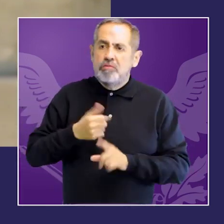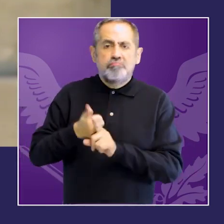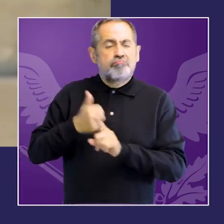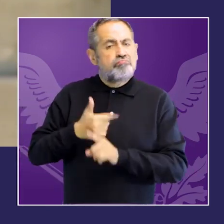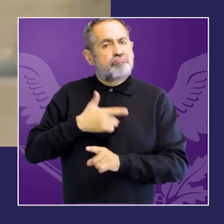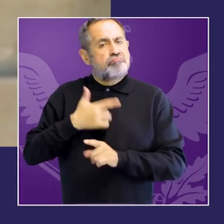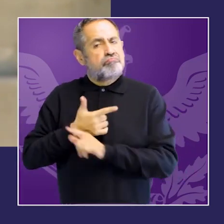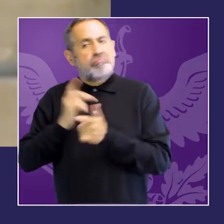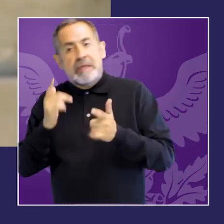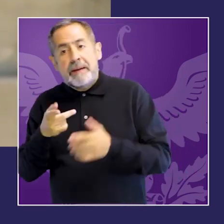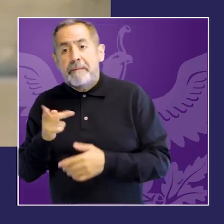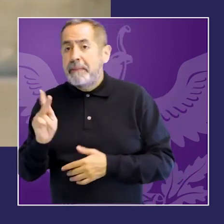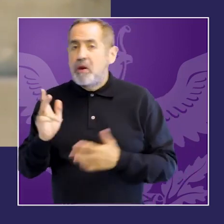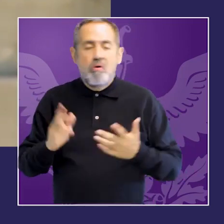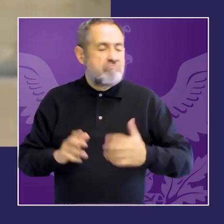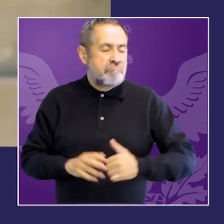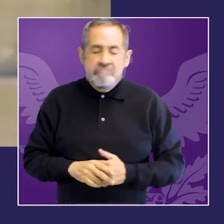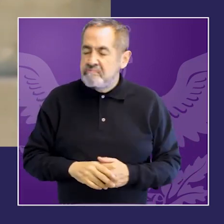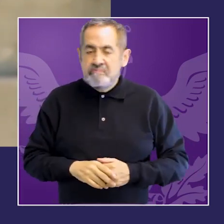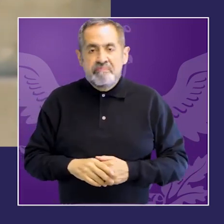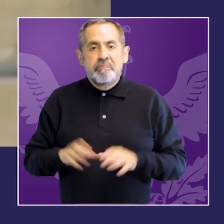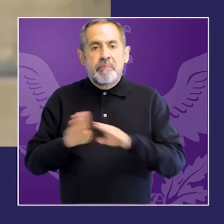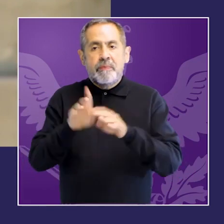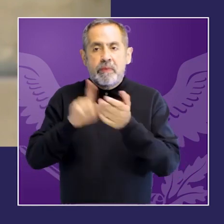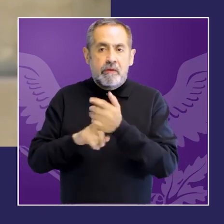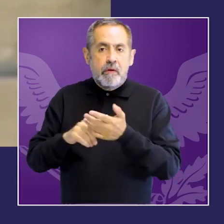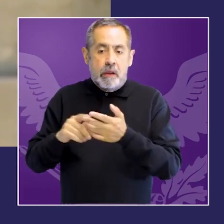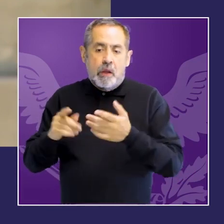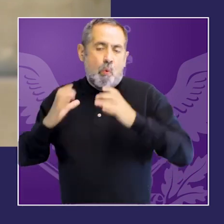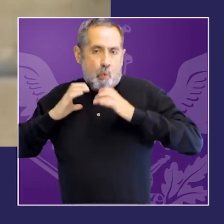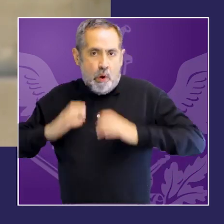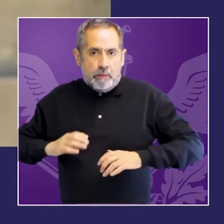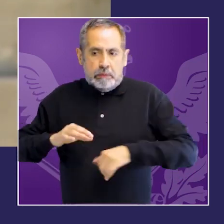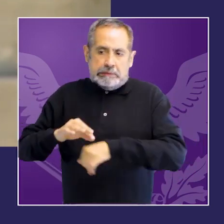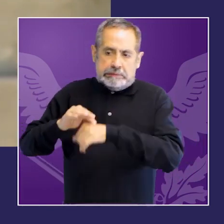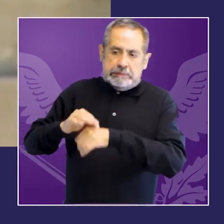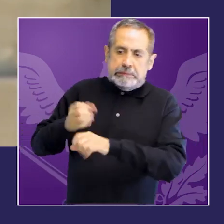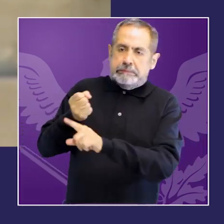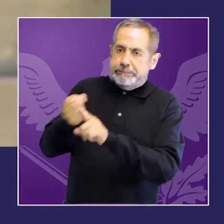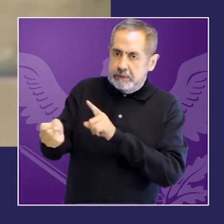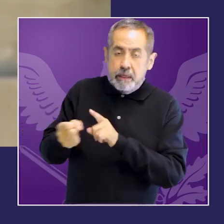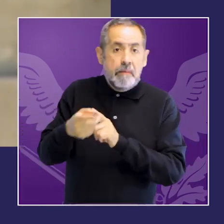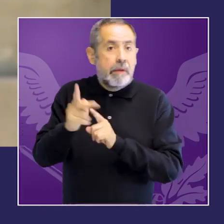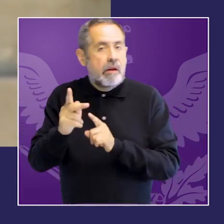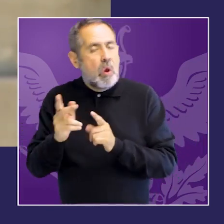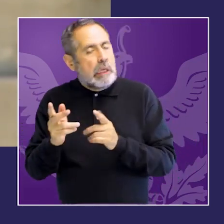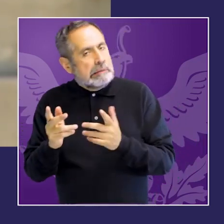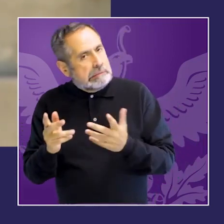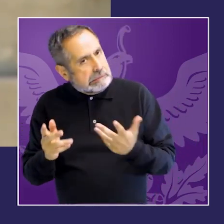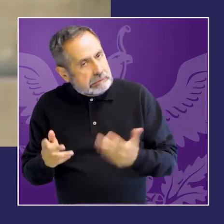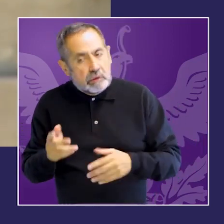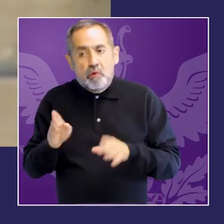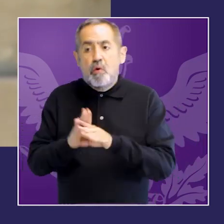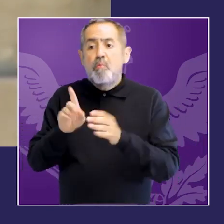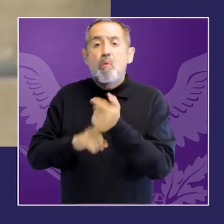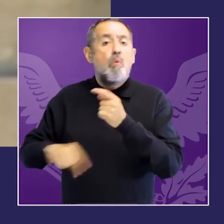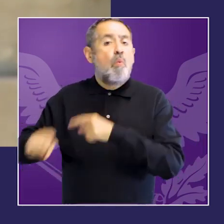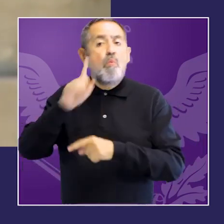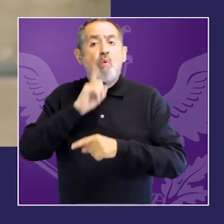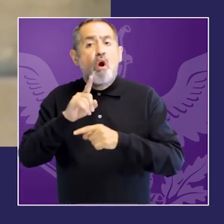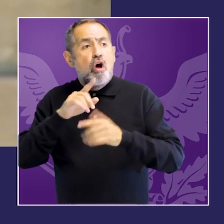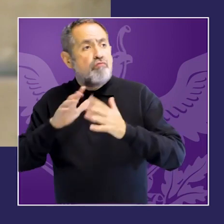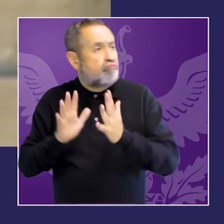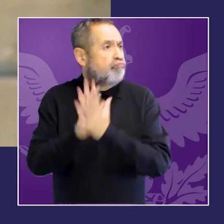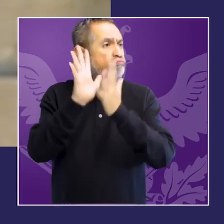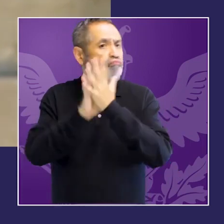América Latina es la región que más avanzó en la sanción de leyes para su forma más extrema, el femicidio, feminicidio.